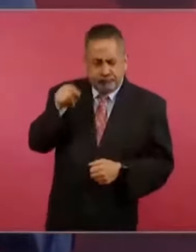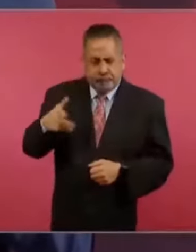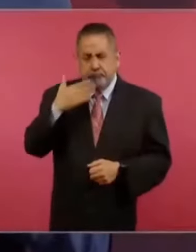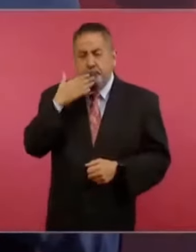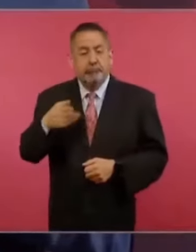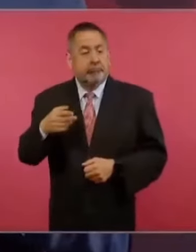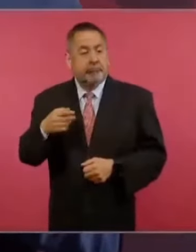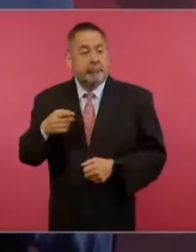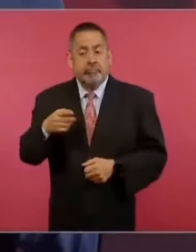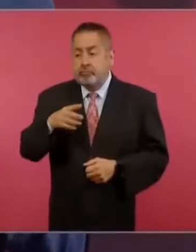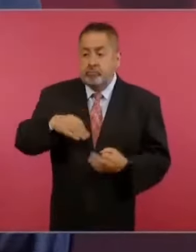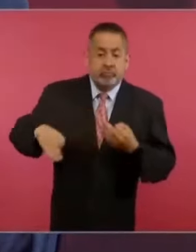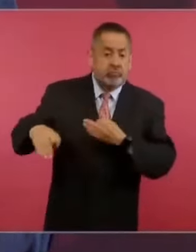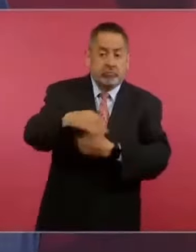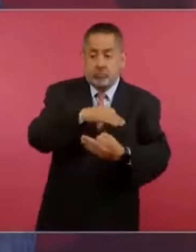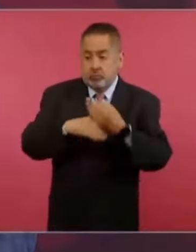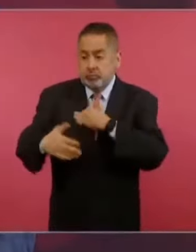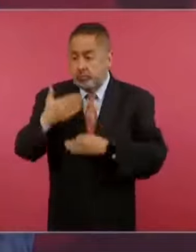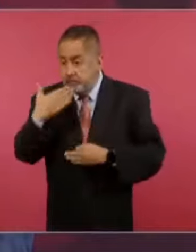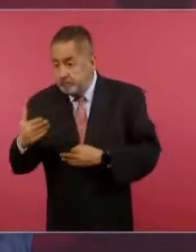bien de todos, primero los pobres.